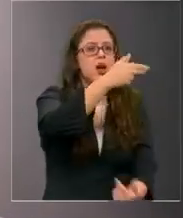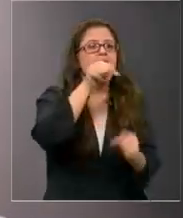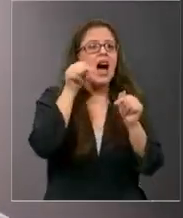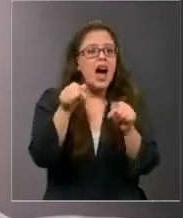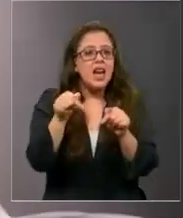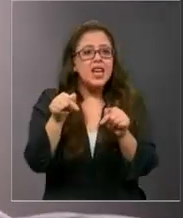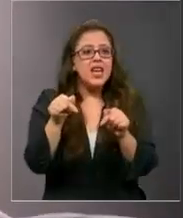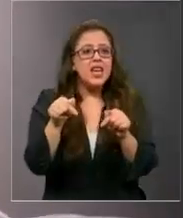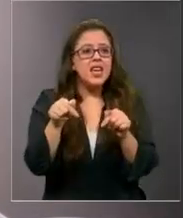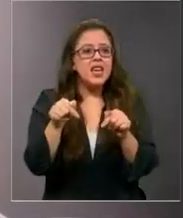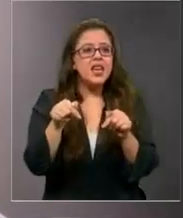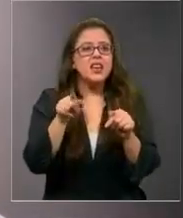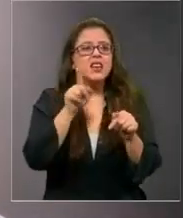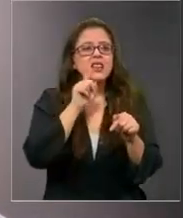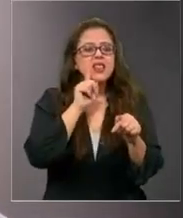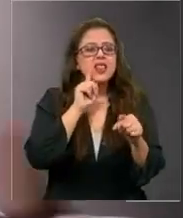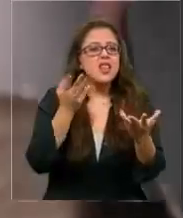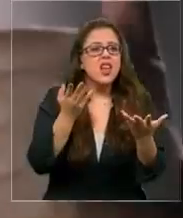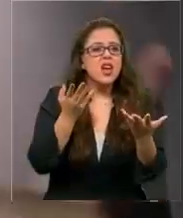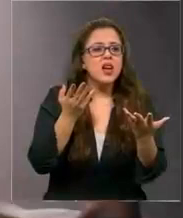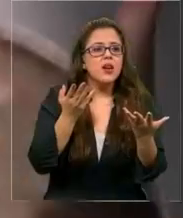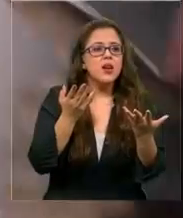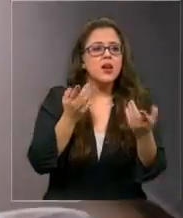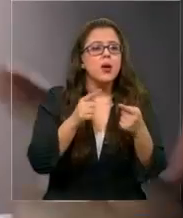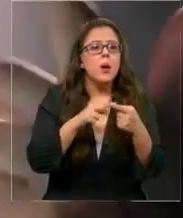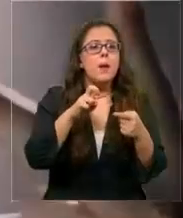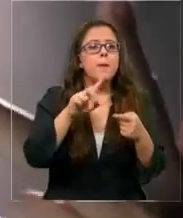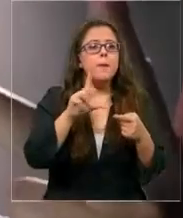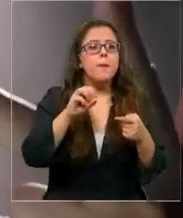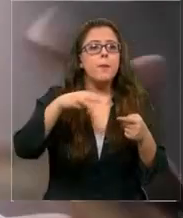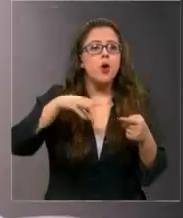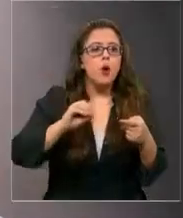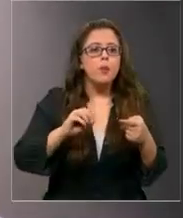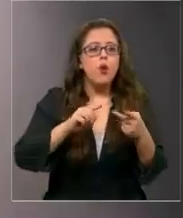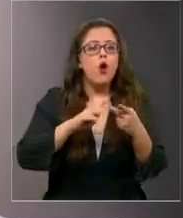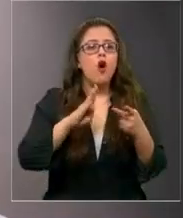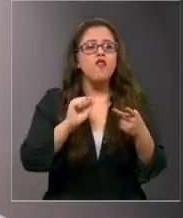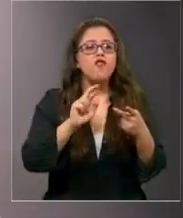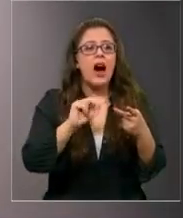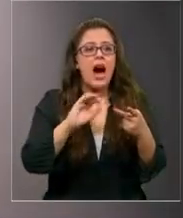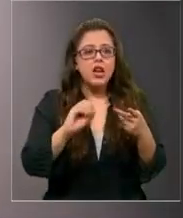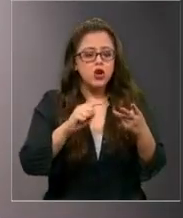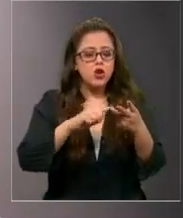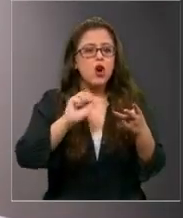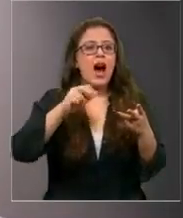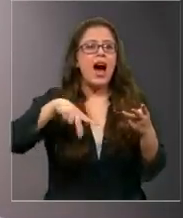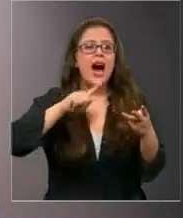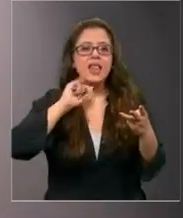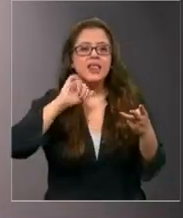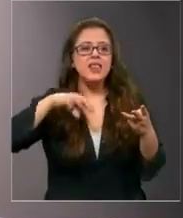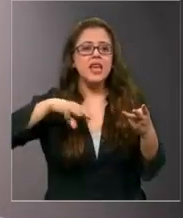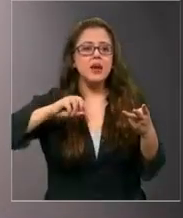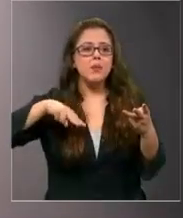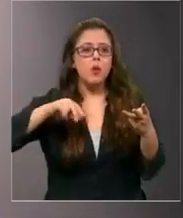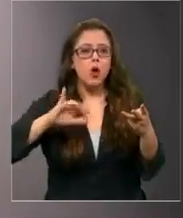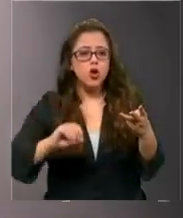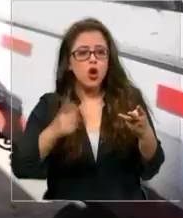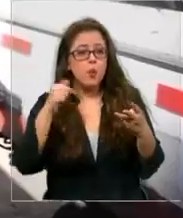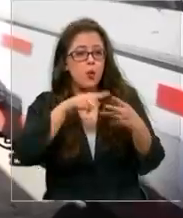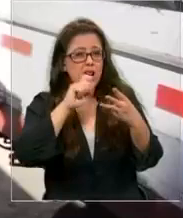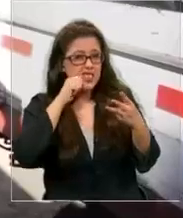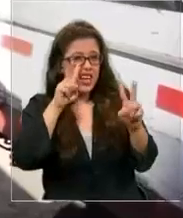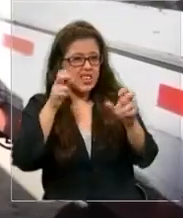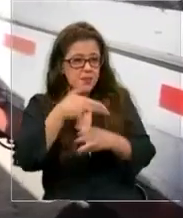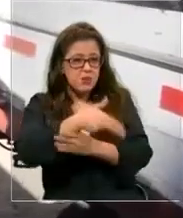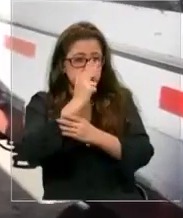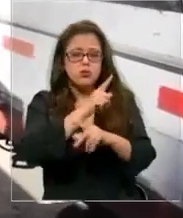está constituido por una triada. ¿En base a qué? Plomo, bario y antimonio. ¿Qué pasa si solamente tiene bario? No es residuo de disparo.